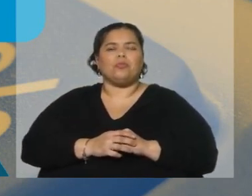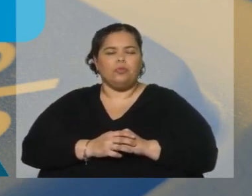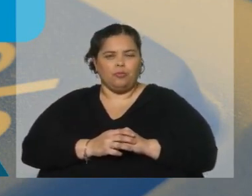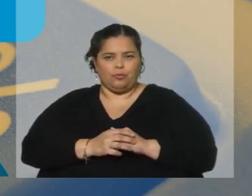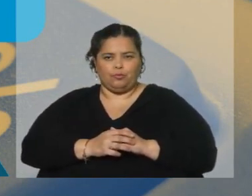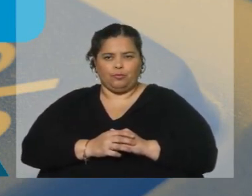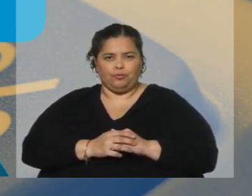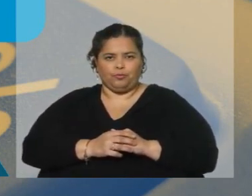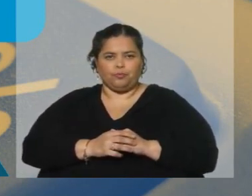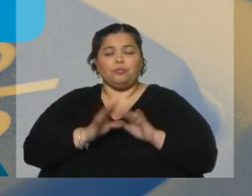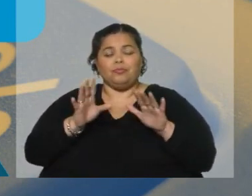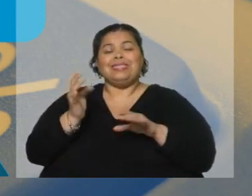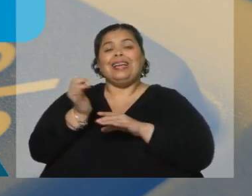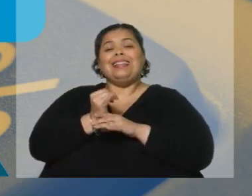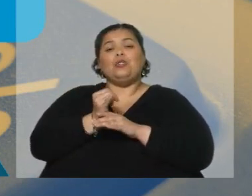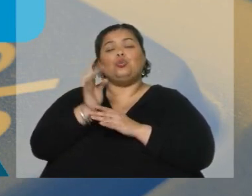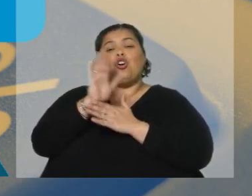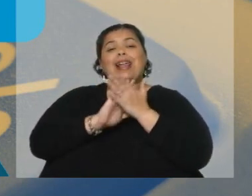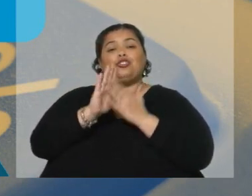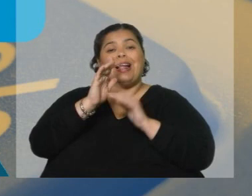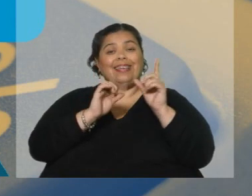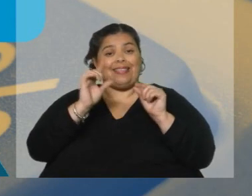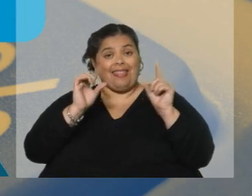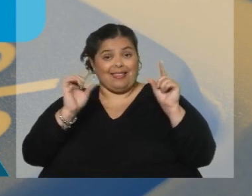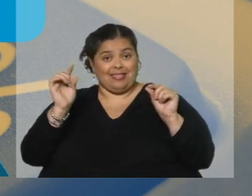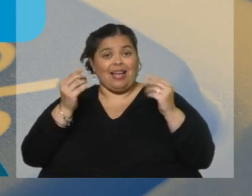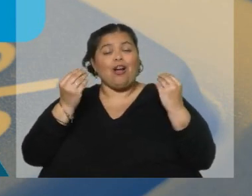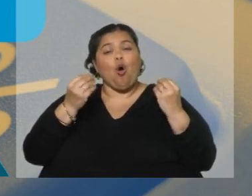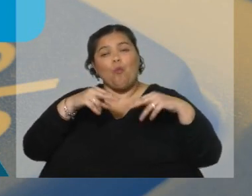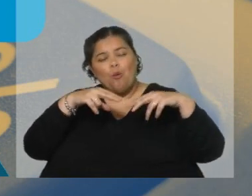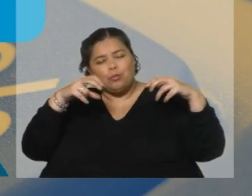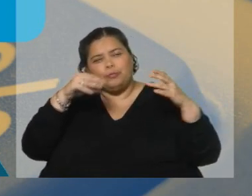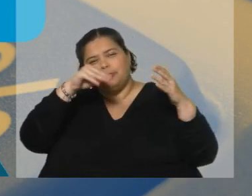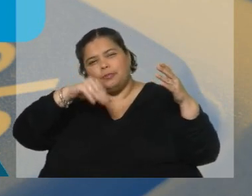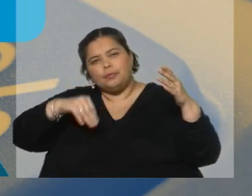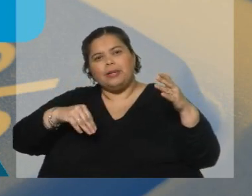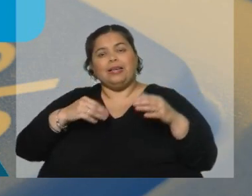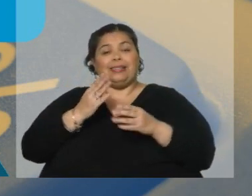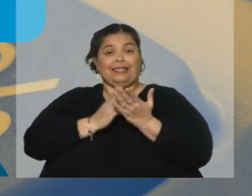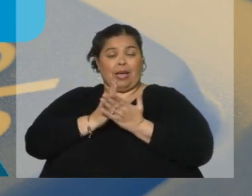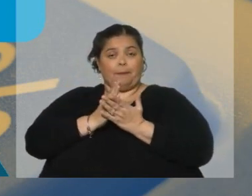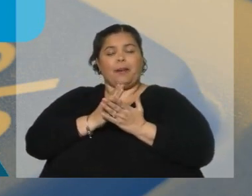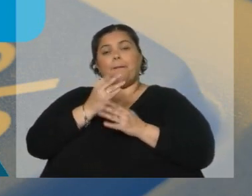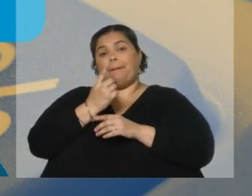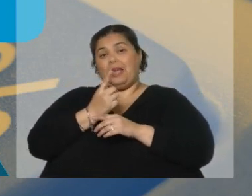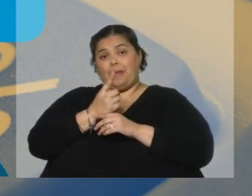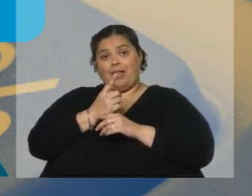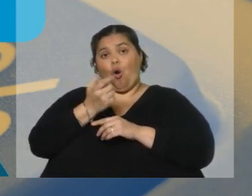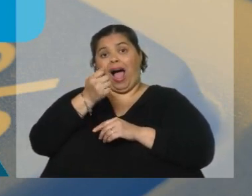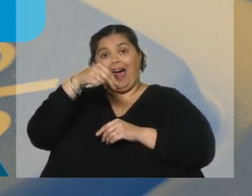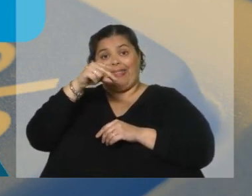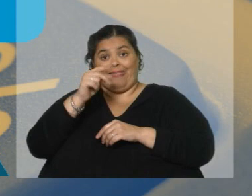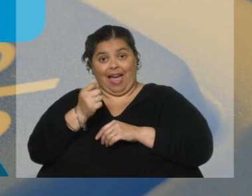números, el Instituto Nacional de Estadística releva a partir de las bases de datos de la Contaduría General de la Nación y de ANDA.